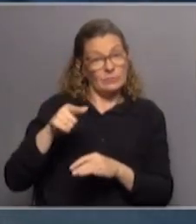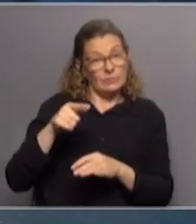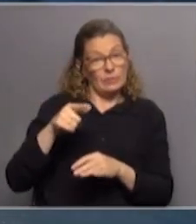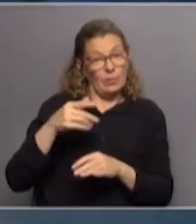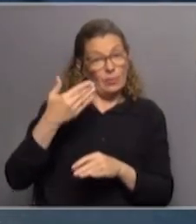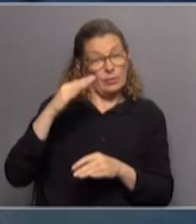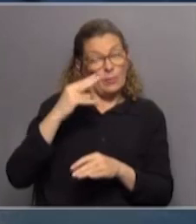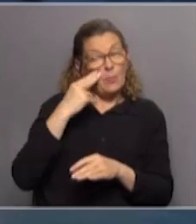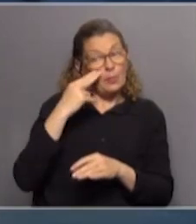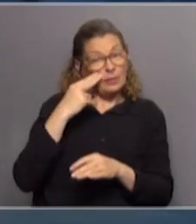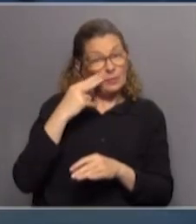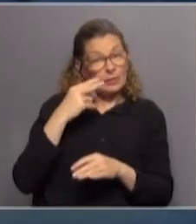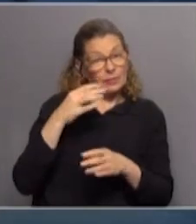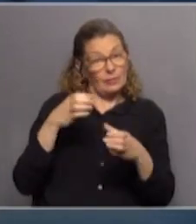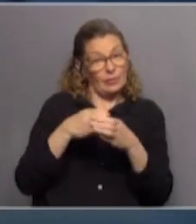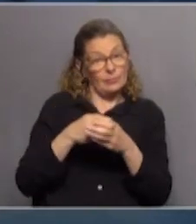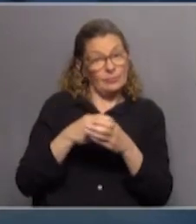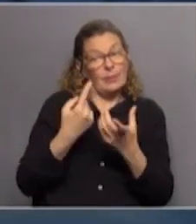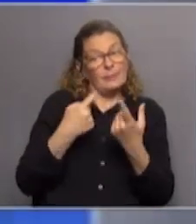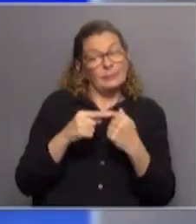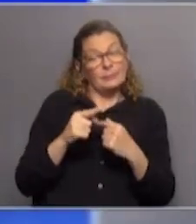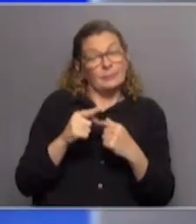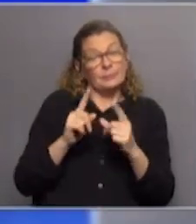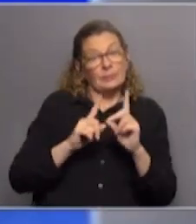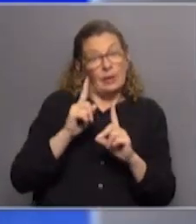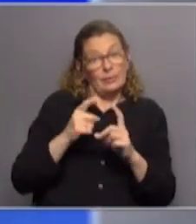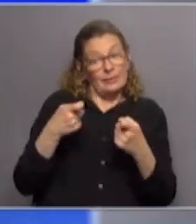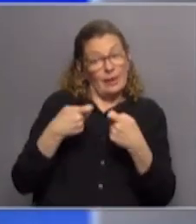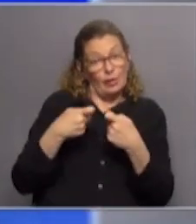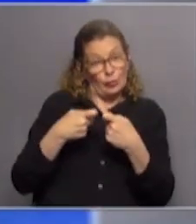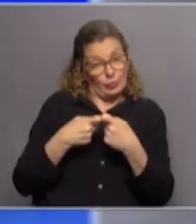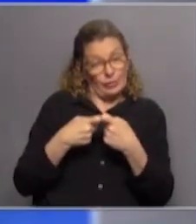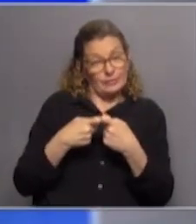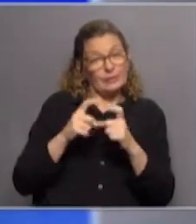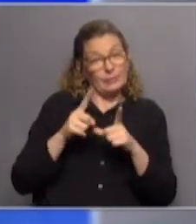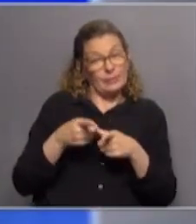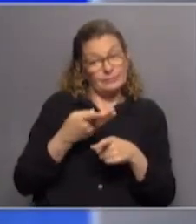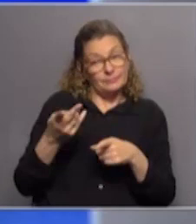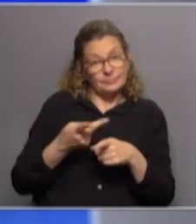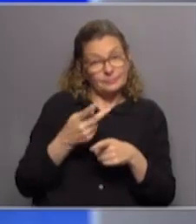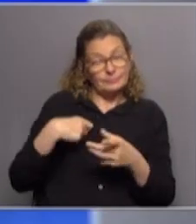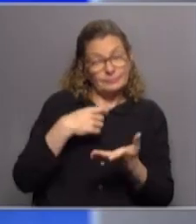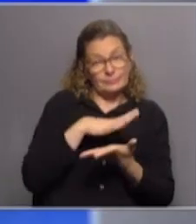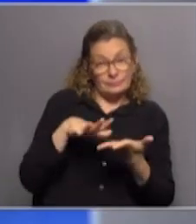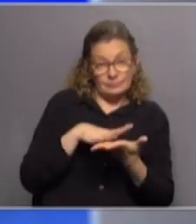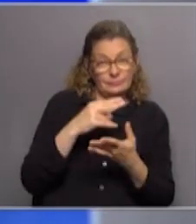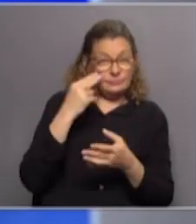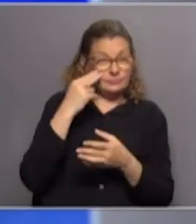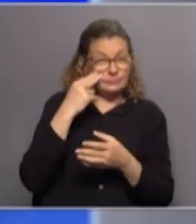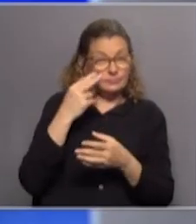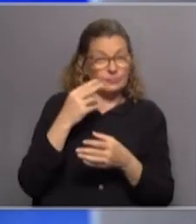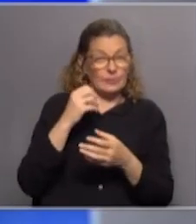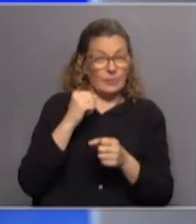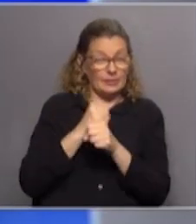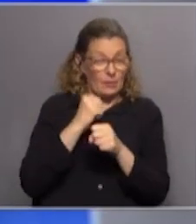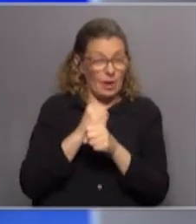ejercicio super habitario si una mutualista lo tuviera y a veces se asocian esas situaciones con problemas de gestión